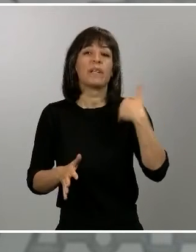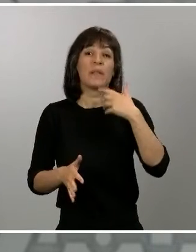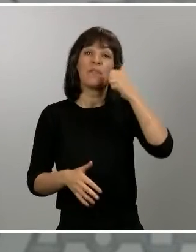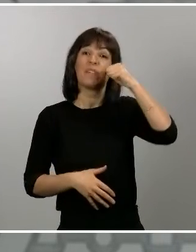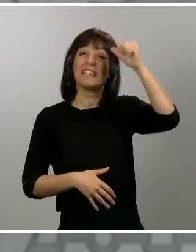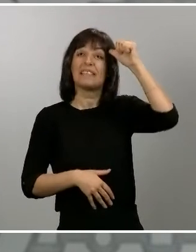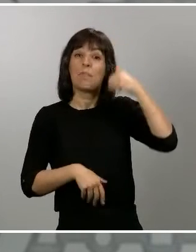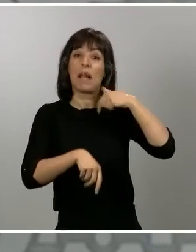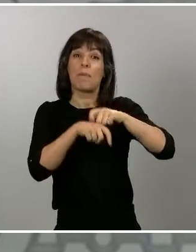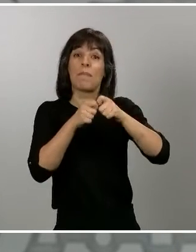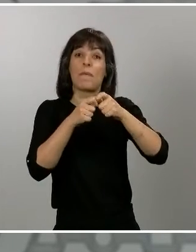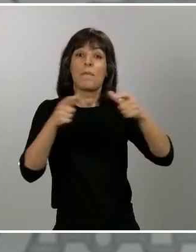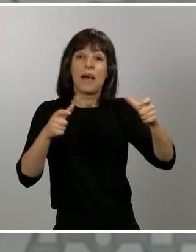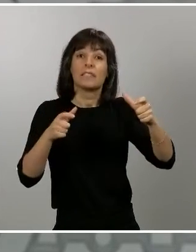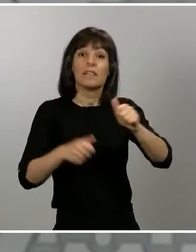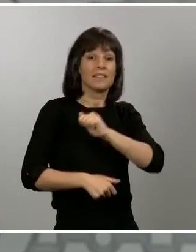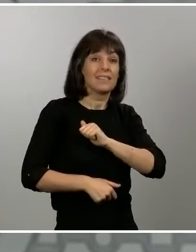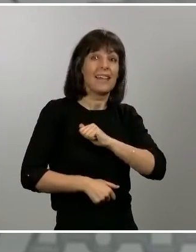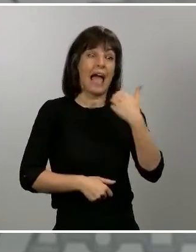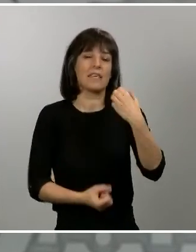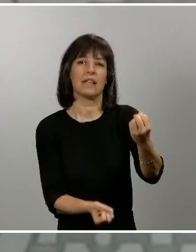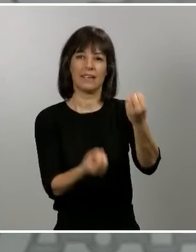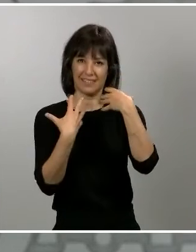nos informaron ayer por la noche.